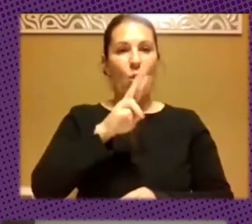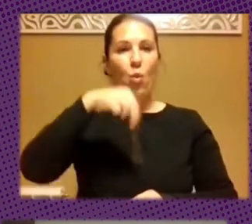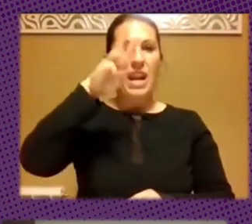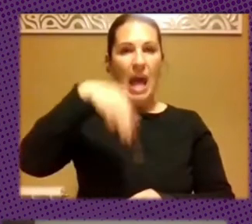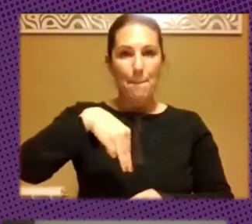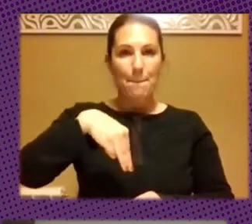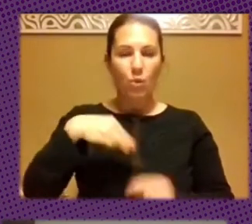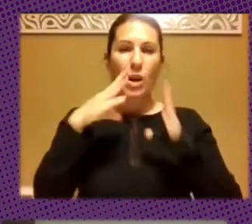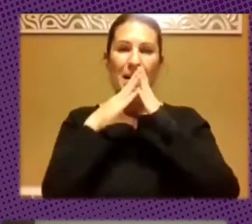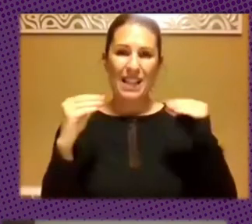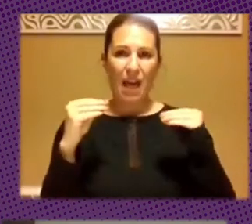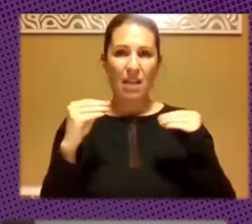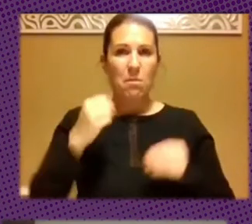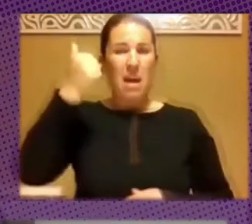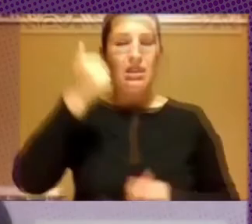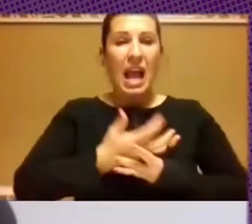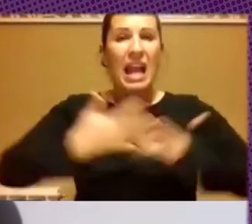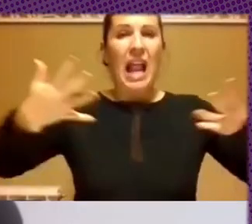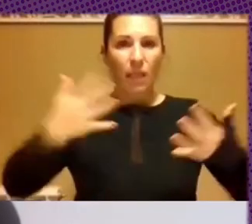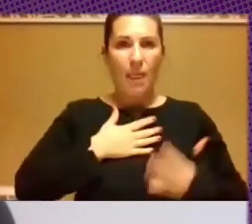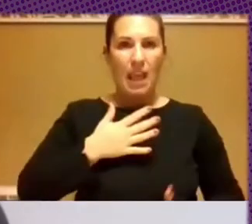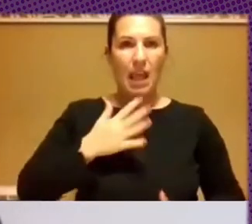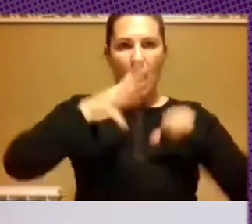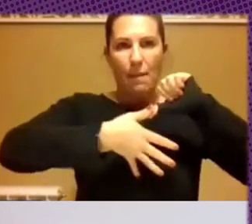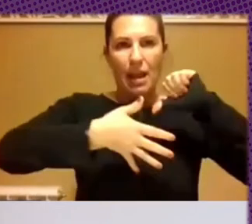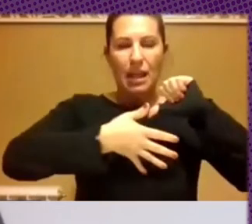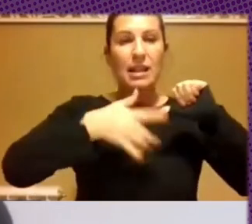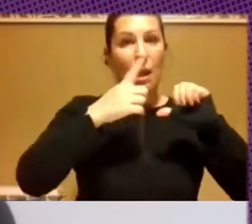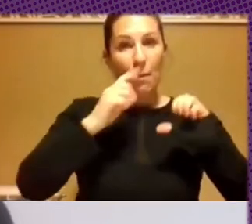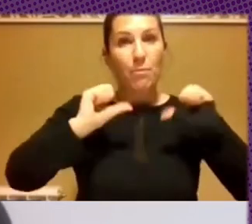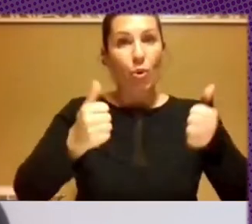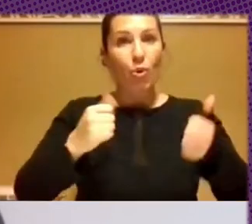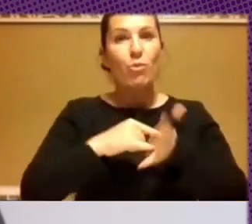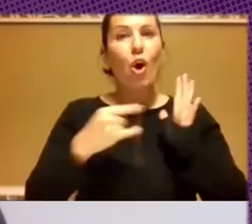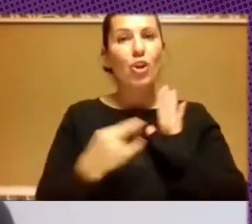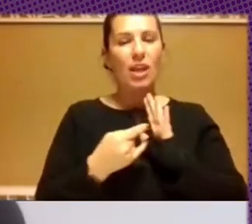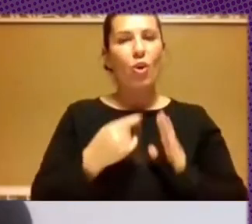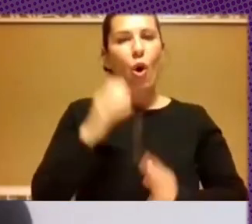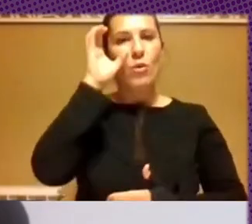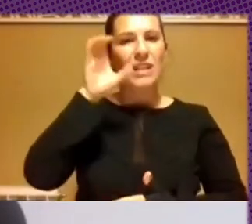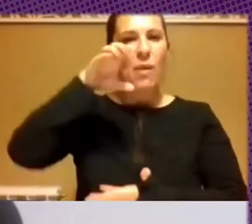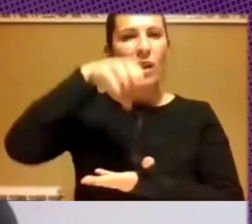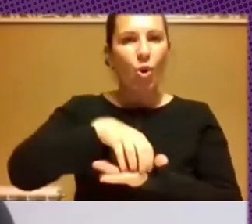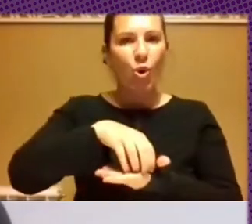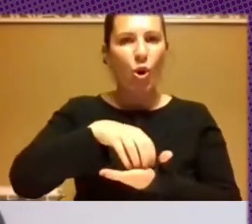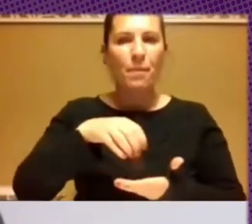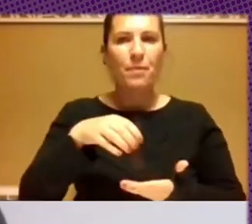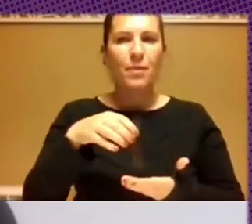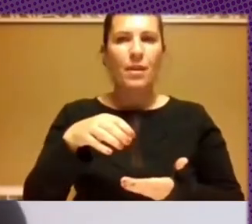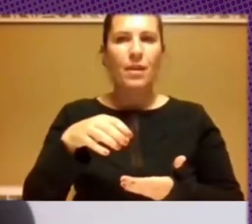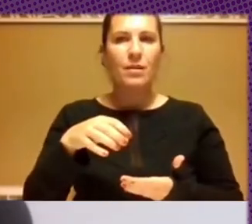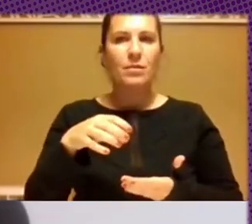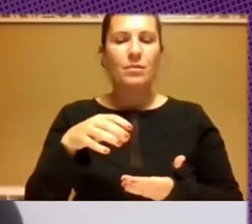universidad seguramente más grande desde América Latina, un gran proyecto de observatorios, digamos, justamente